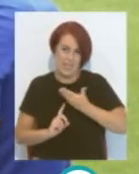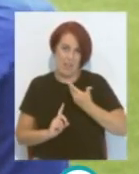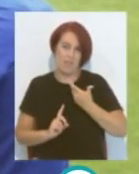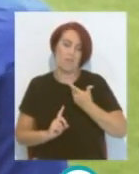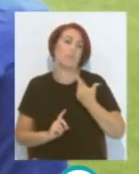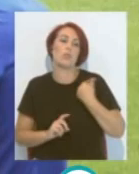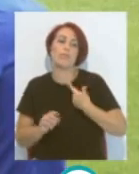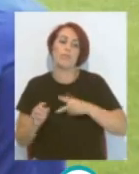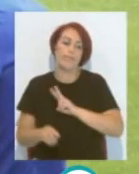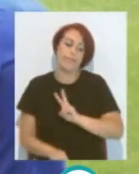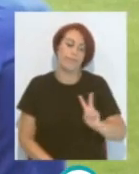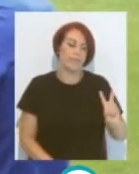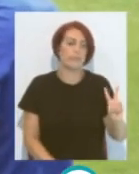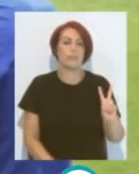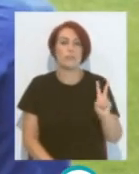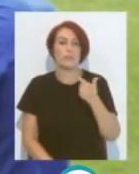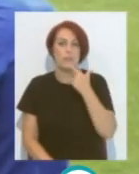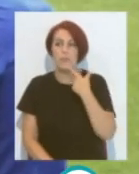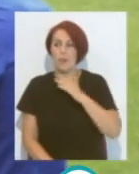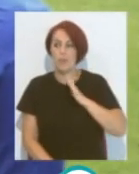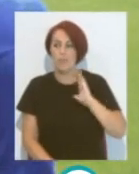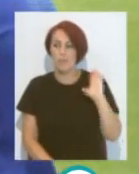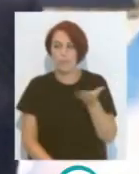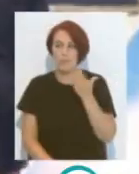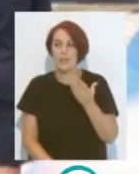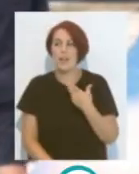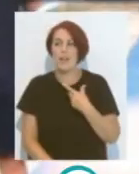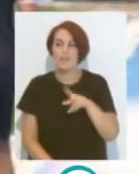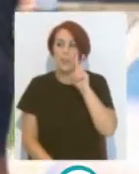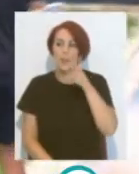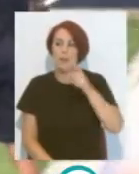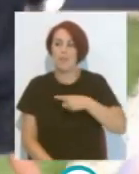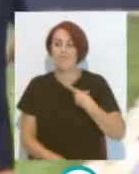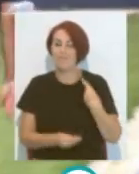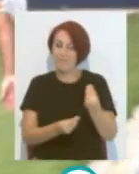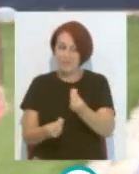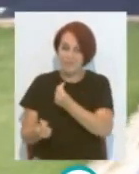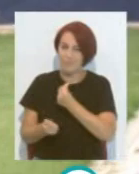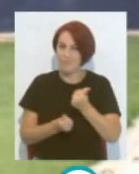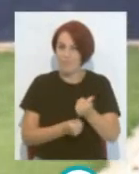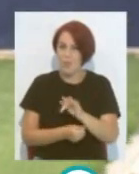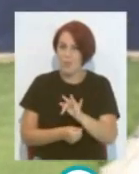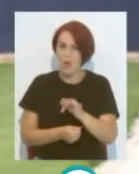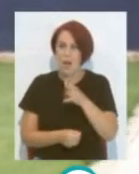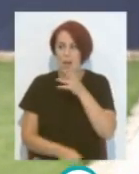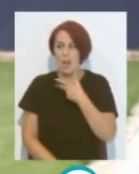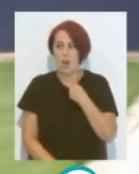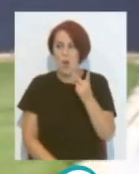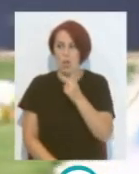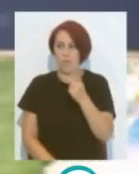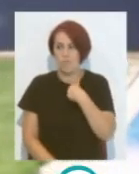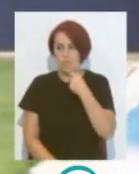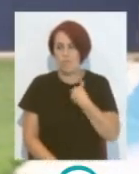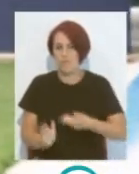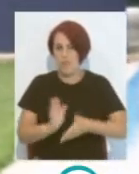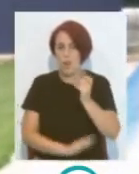Ya decimos Como Esa colleja Que le había dado Y vemos que también Miren ese buen ambiente Ahora se retiraba También José Mari